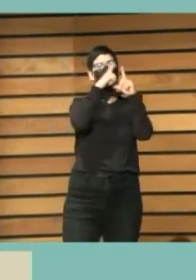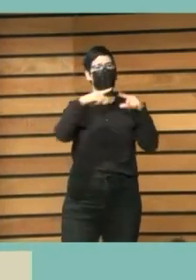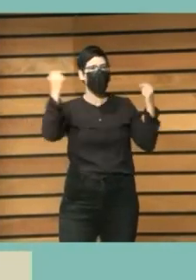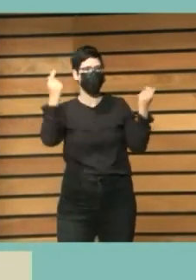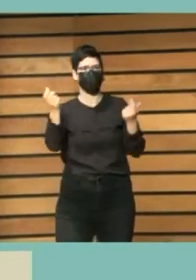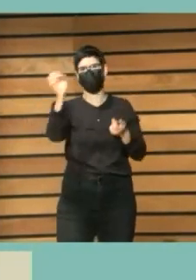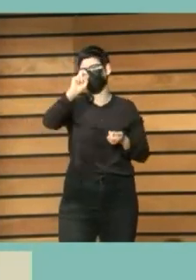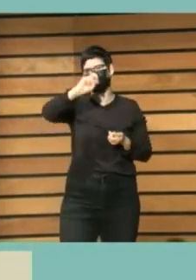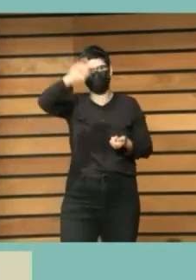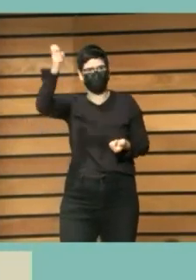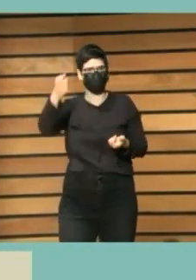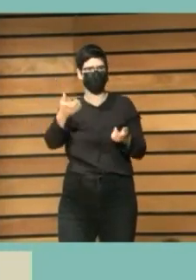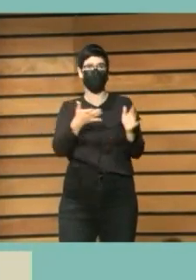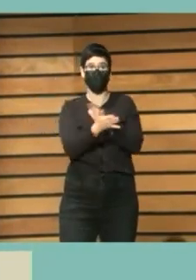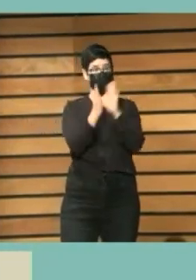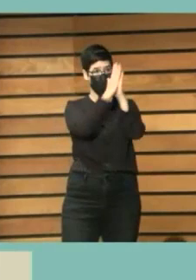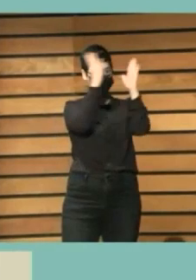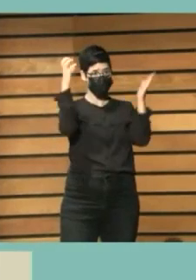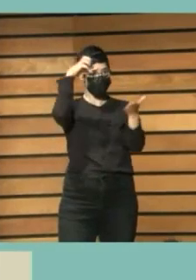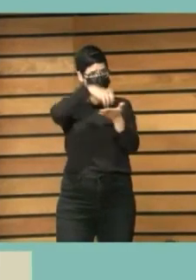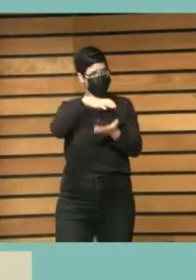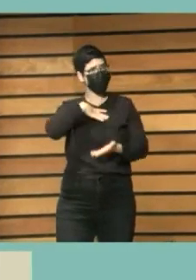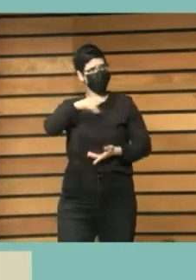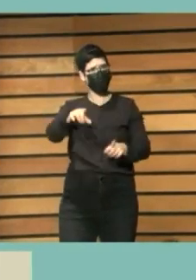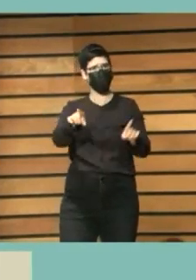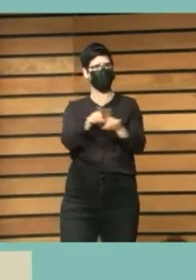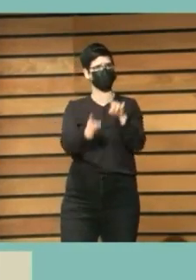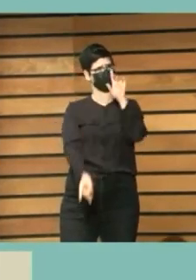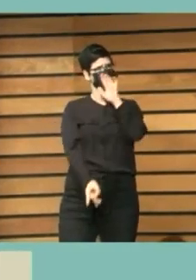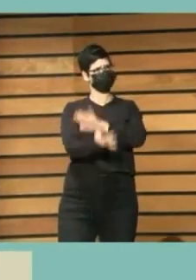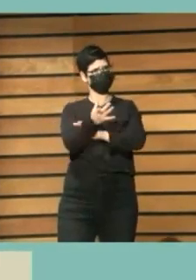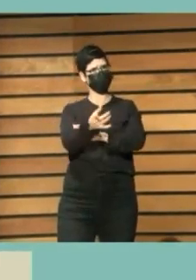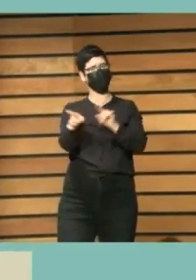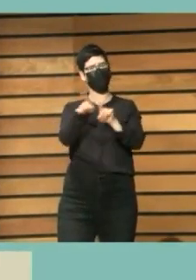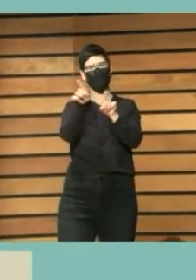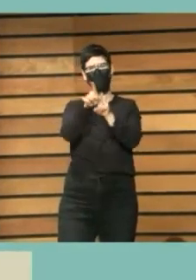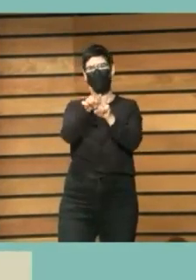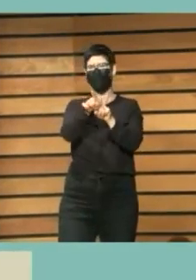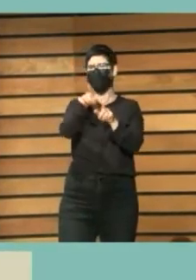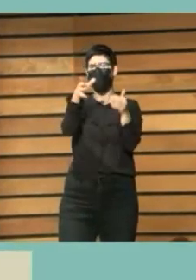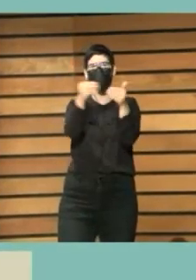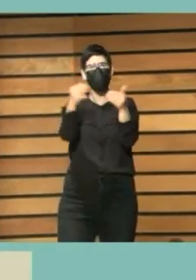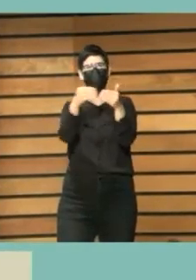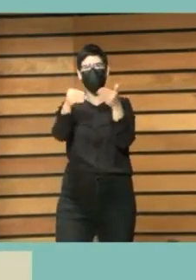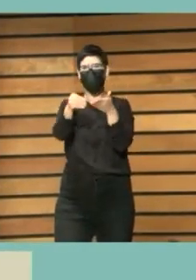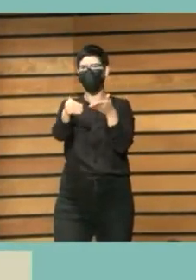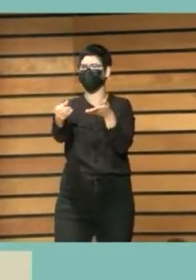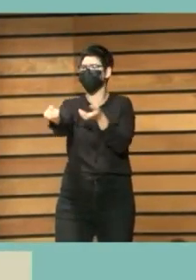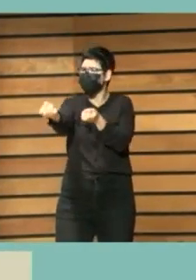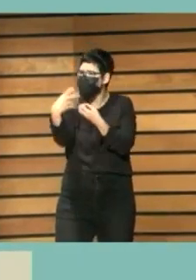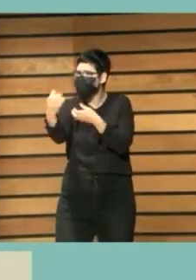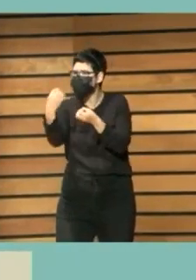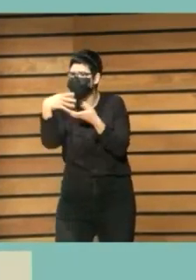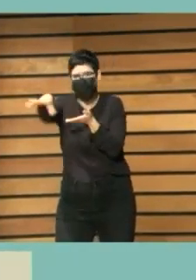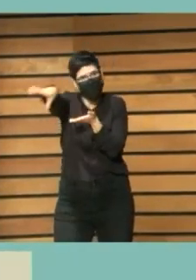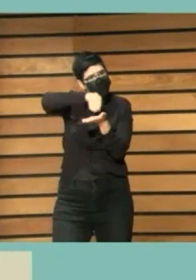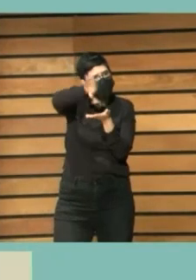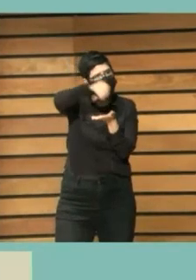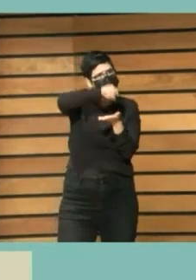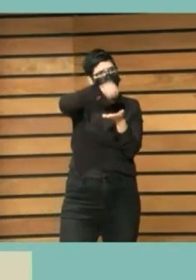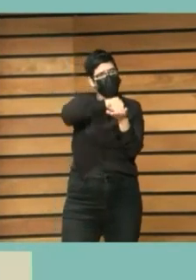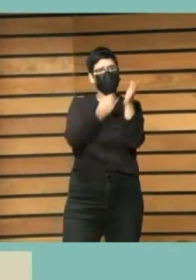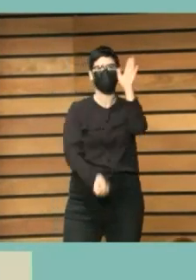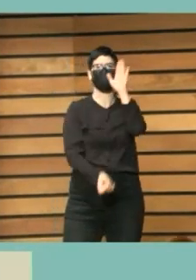públicas podemos ser cajas de resonancias de aquello que nuestros usuarios como ciudadanos quieren